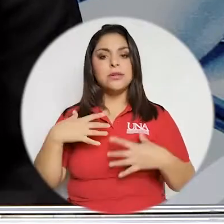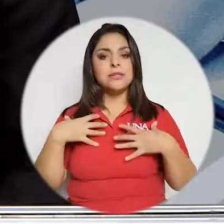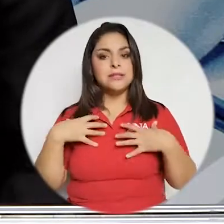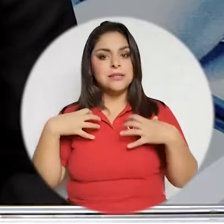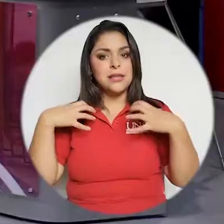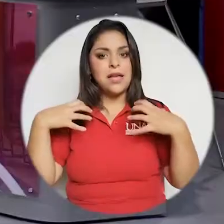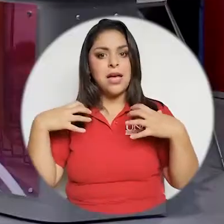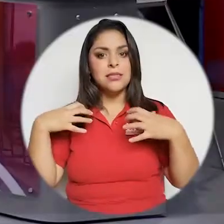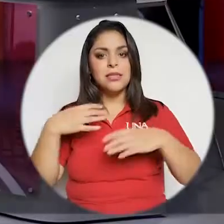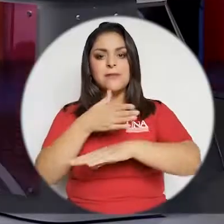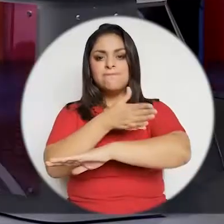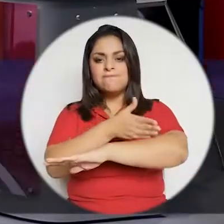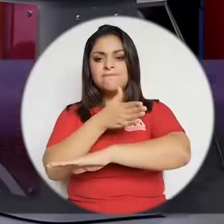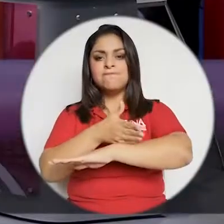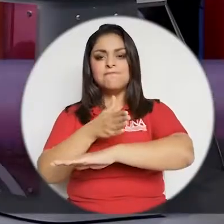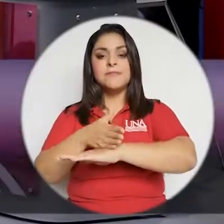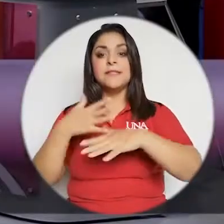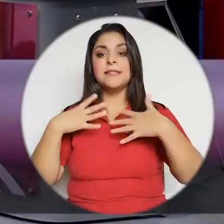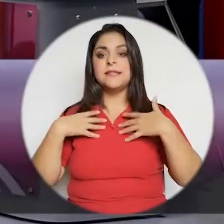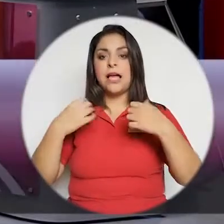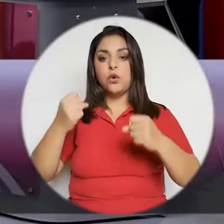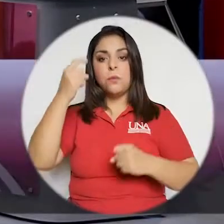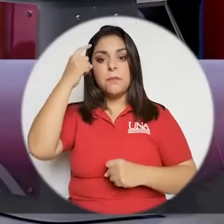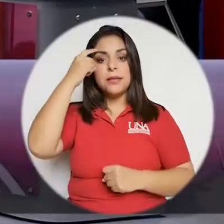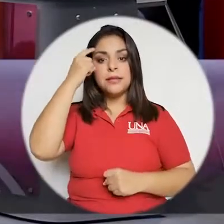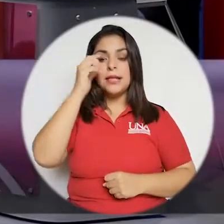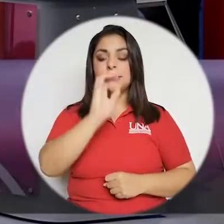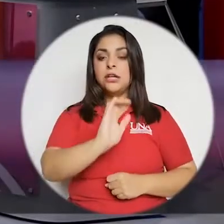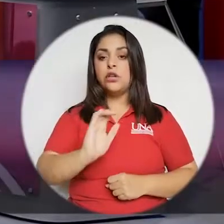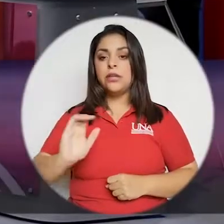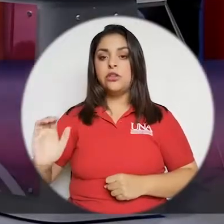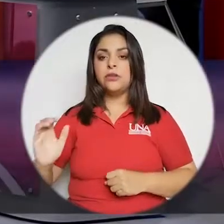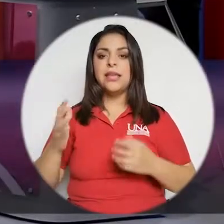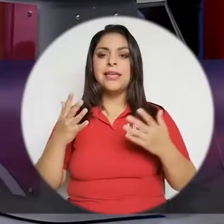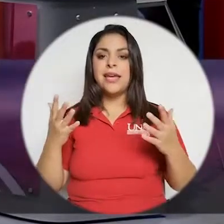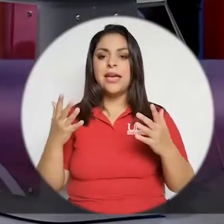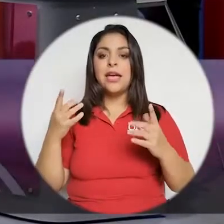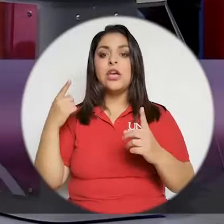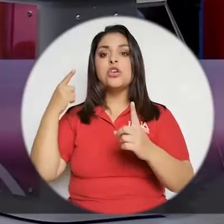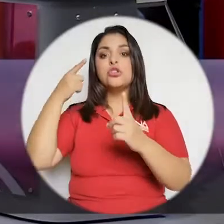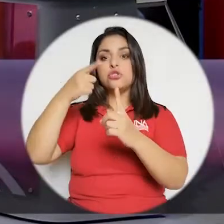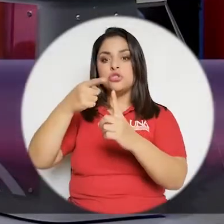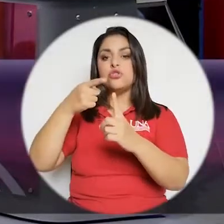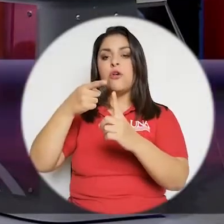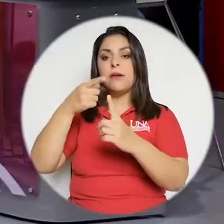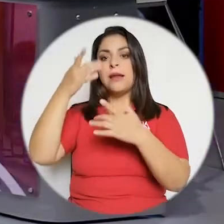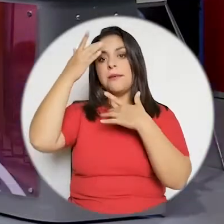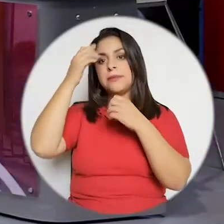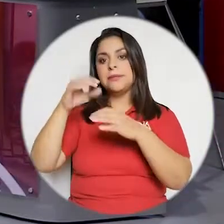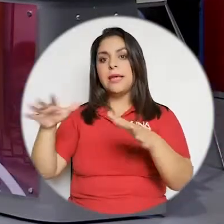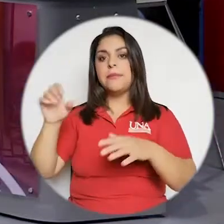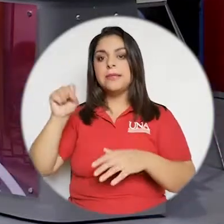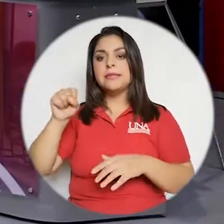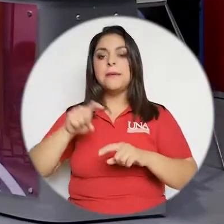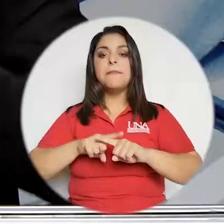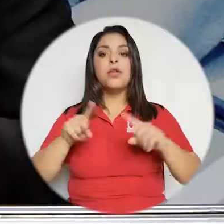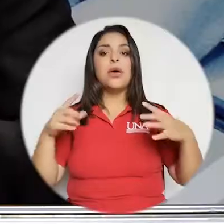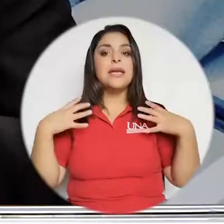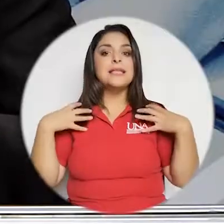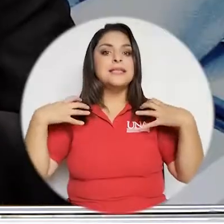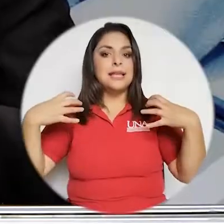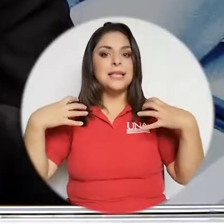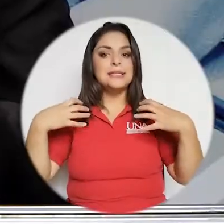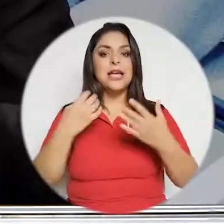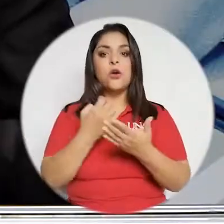fuerza como factor estresante y de deterioro de la salud mental de niños y niñas y adolescentes tiene que ver con la